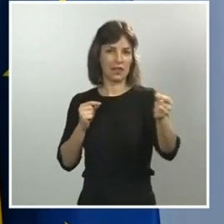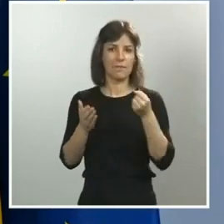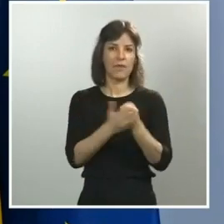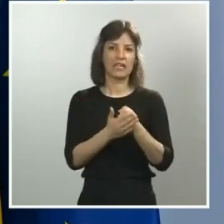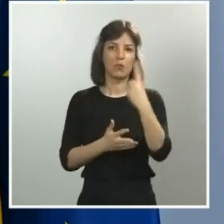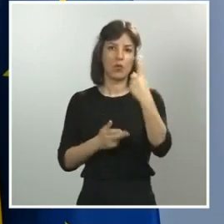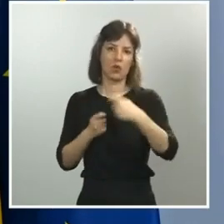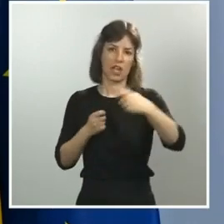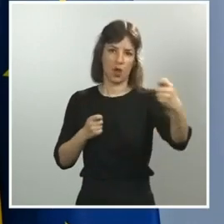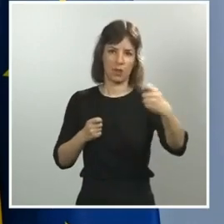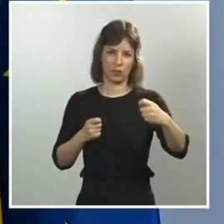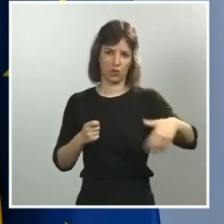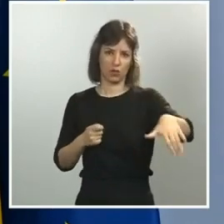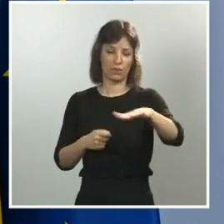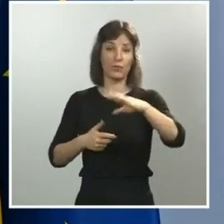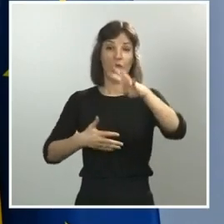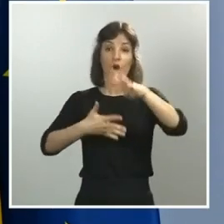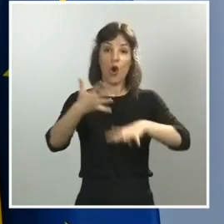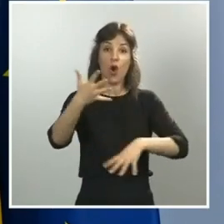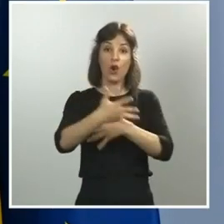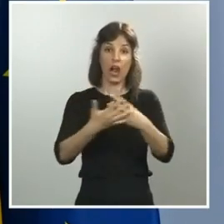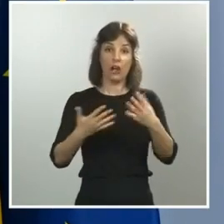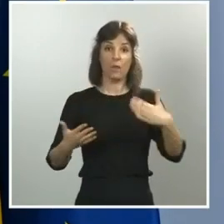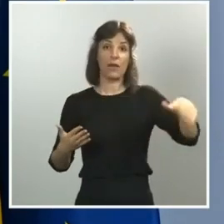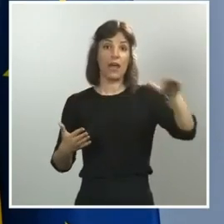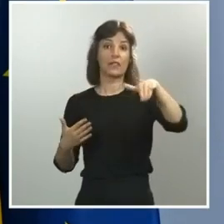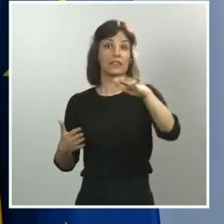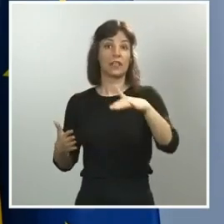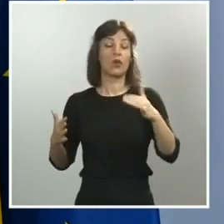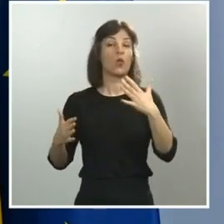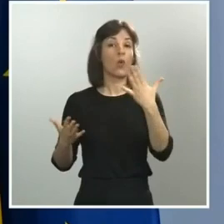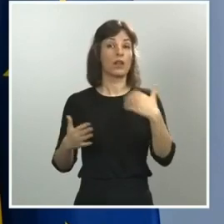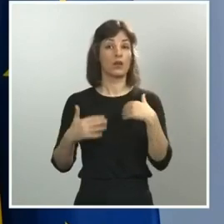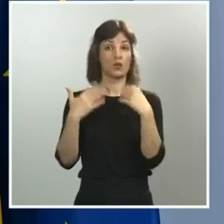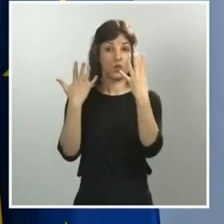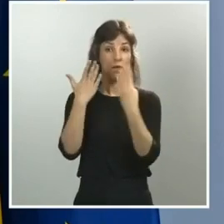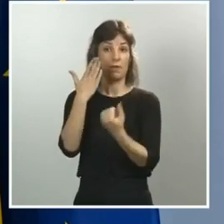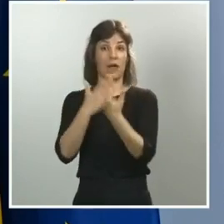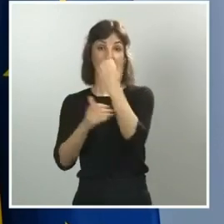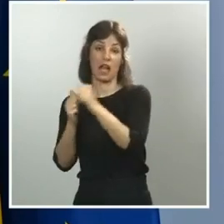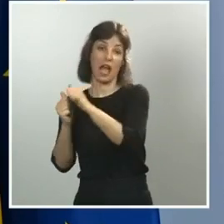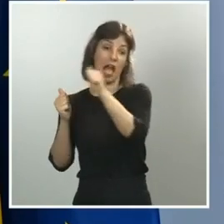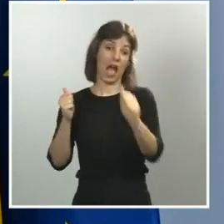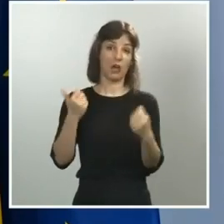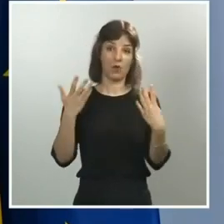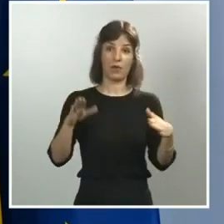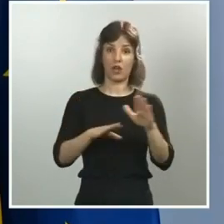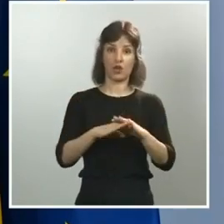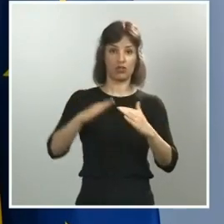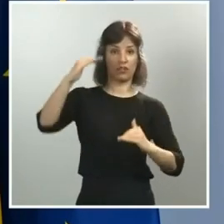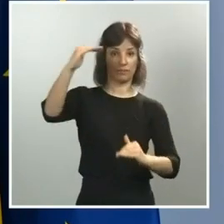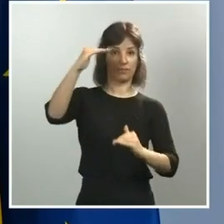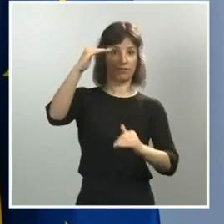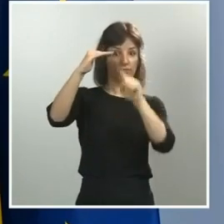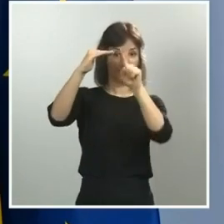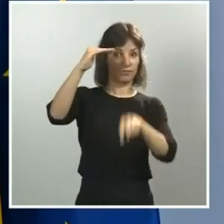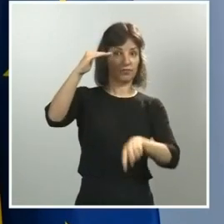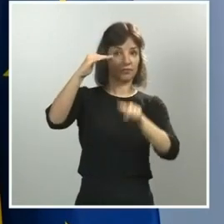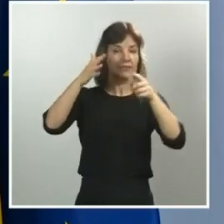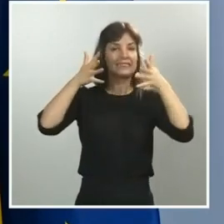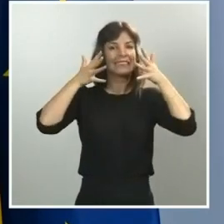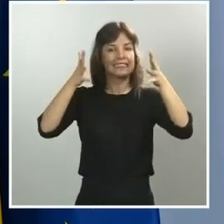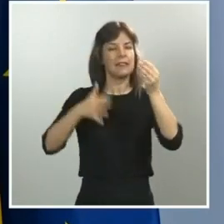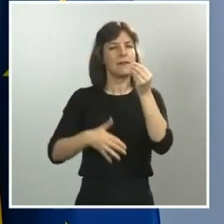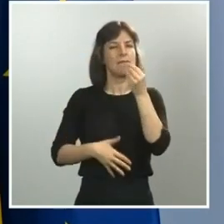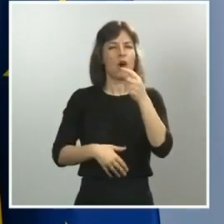horario en el que se podrá disfrutar de estos paseos será de 9 de la mañana a 9 de la noche. Y os recomendamos, eso sí, evitar las horas puntas